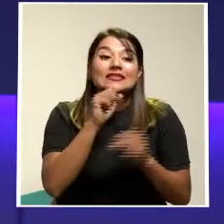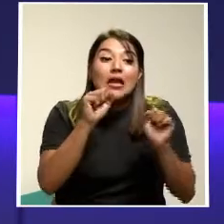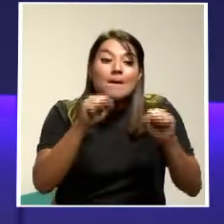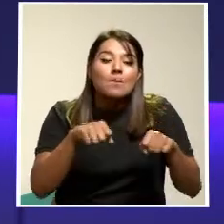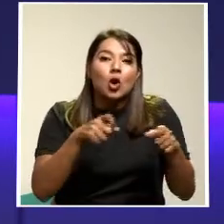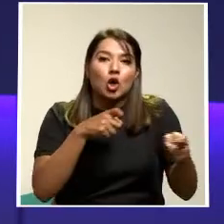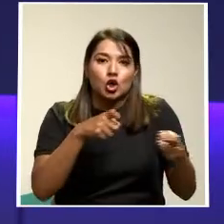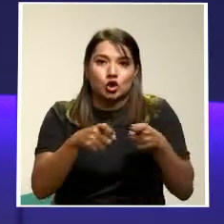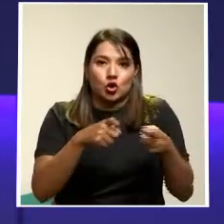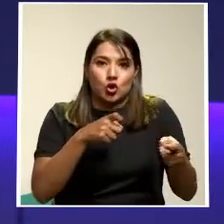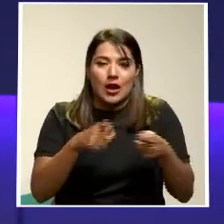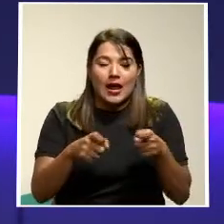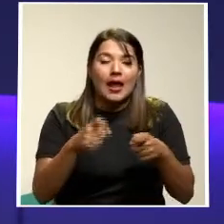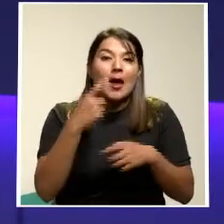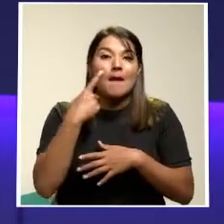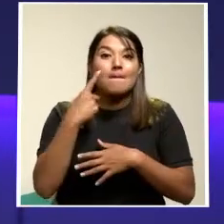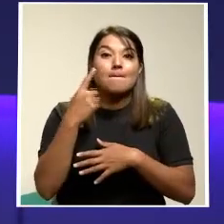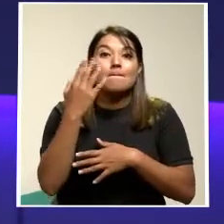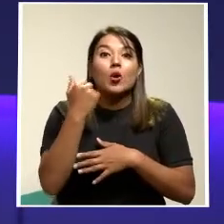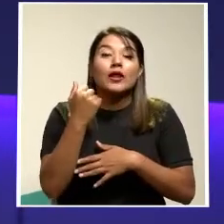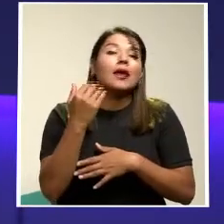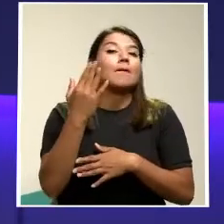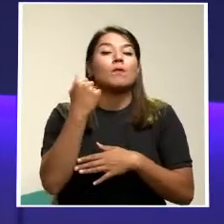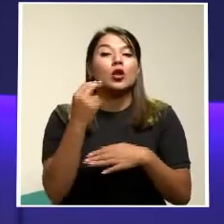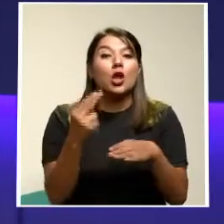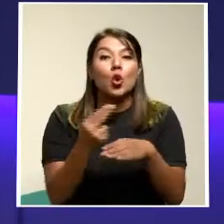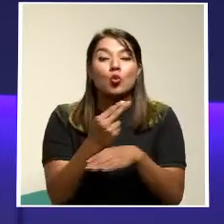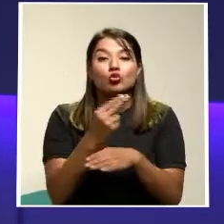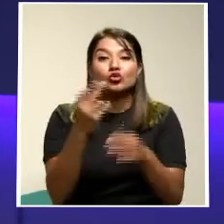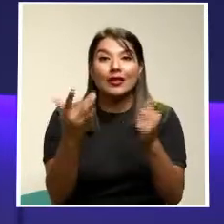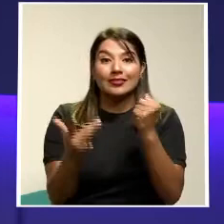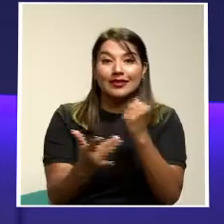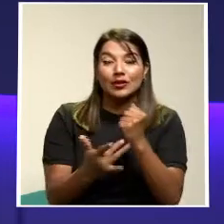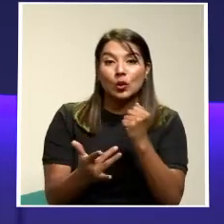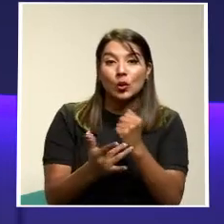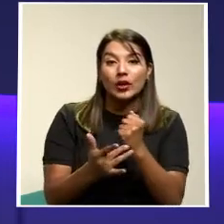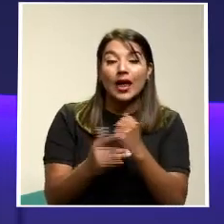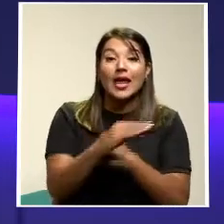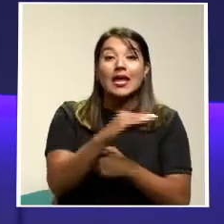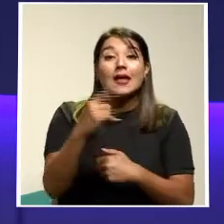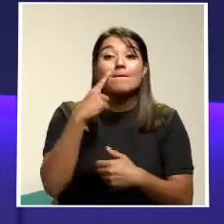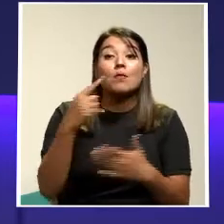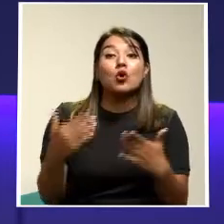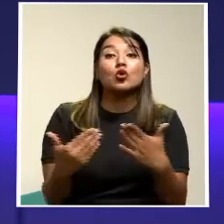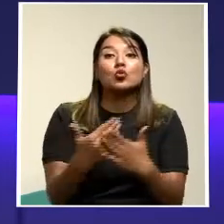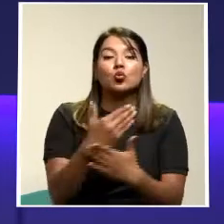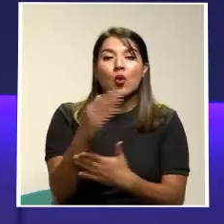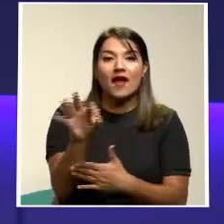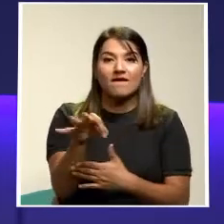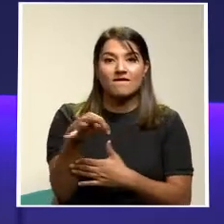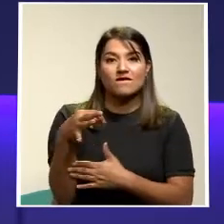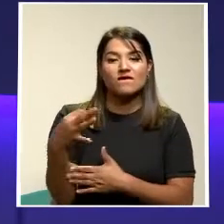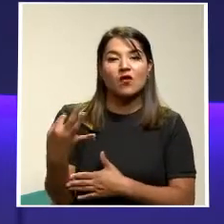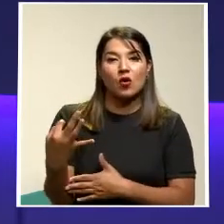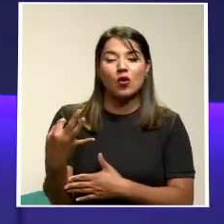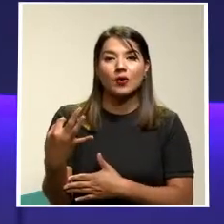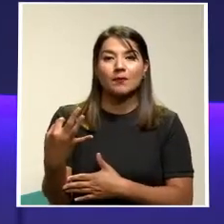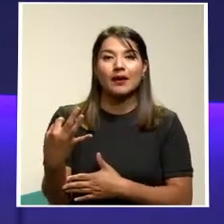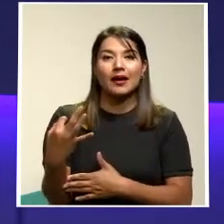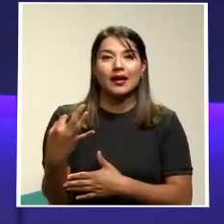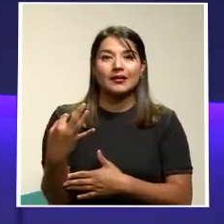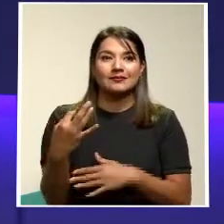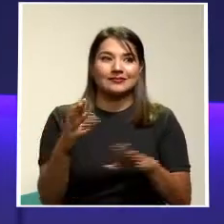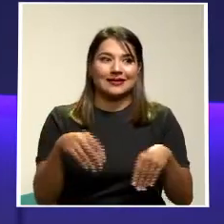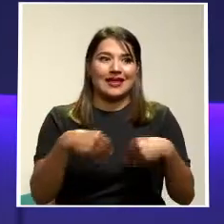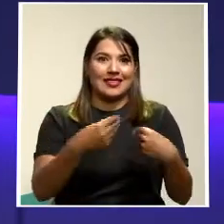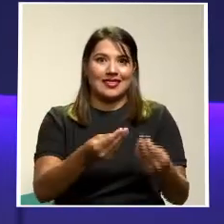Por el uso que hacen de tecnologías y por la nueva manera que emplean a las personas